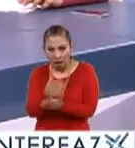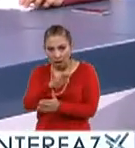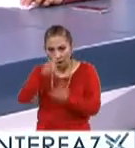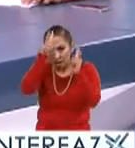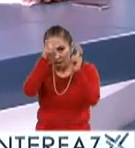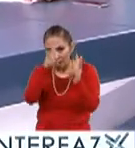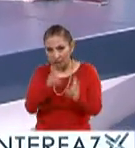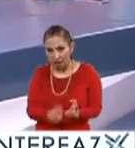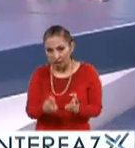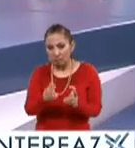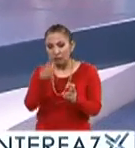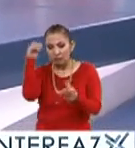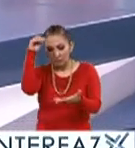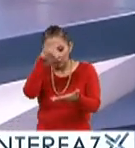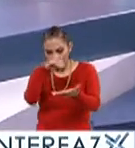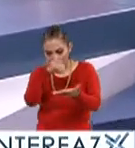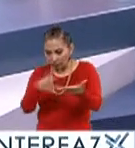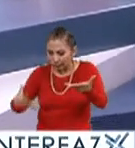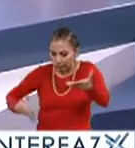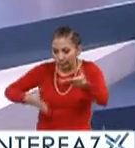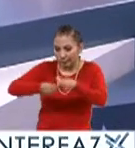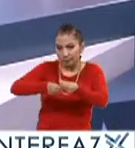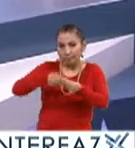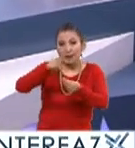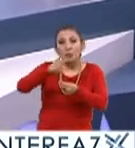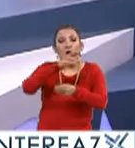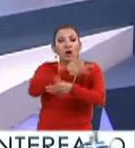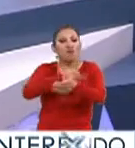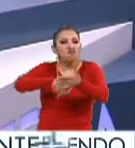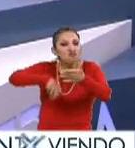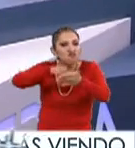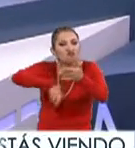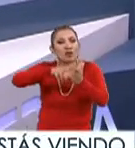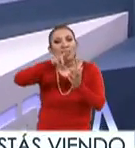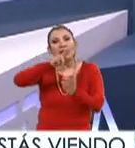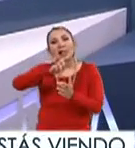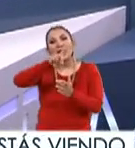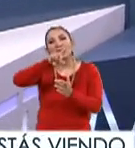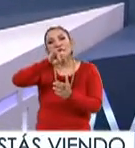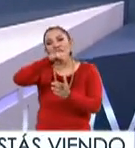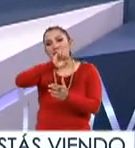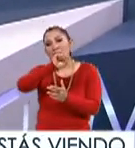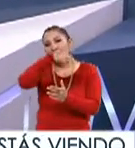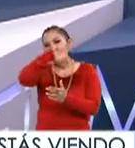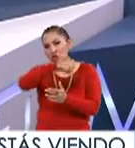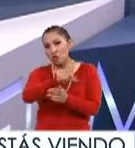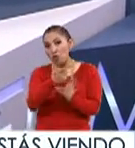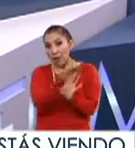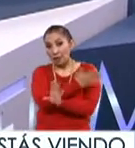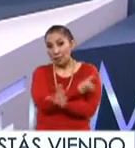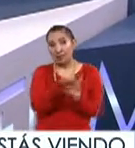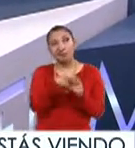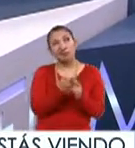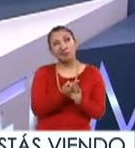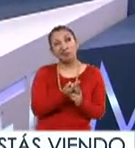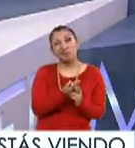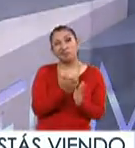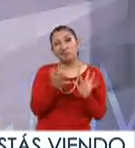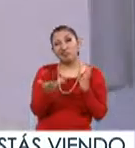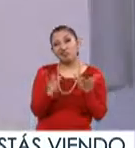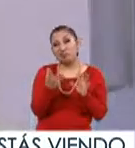asignaturas, los diferentes programas, de tal forma que se habla de un rediseño curricular hoy en día, que se empezó a construir desde hace